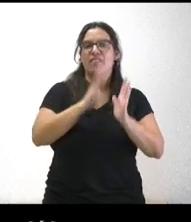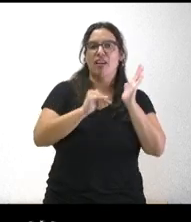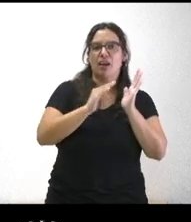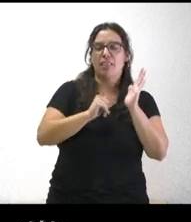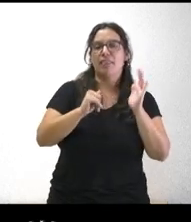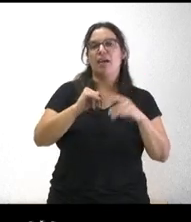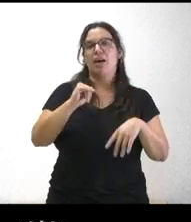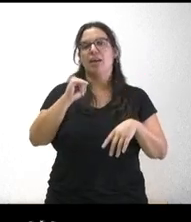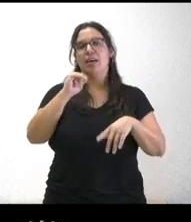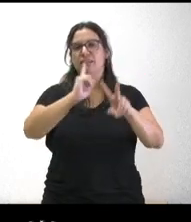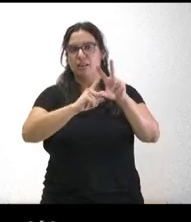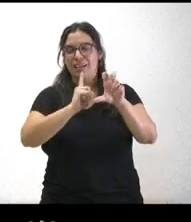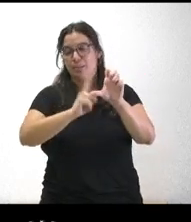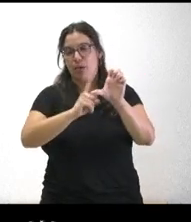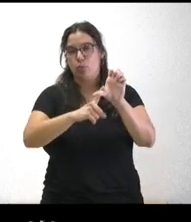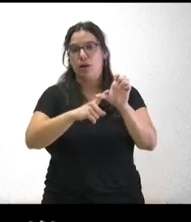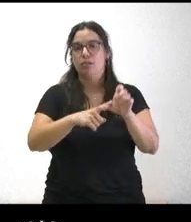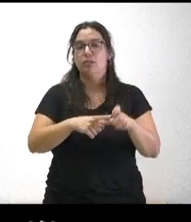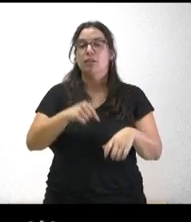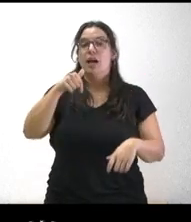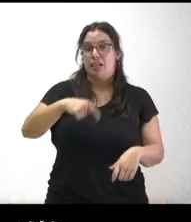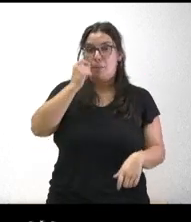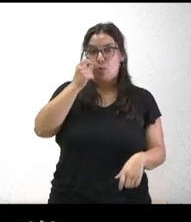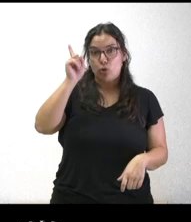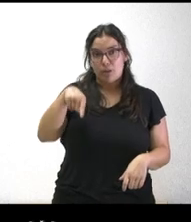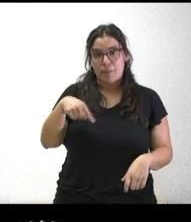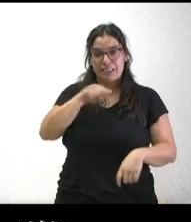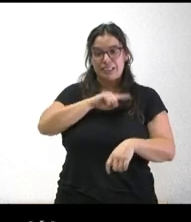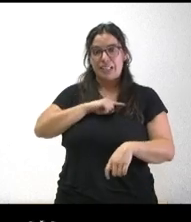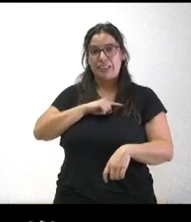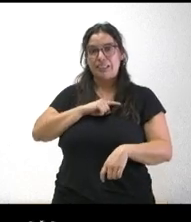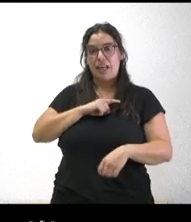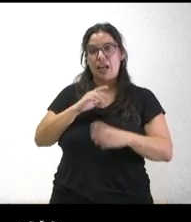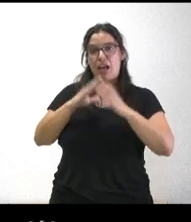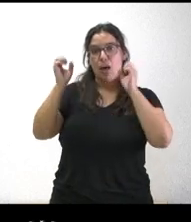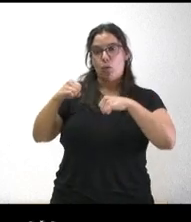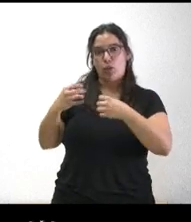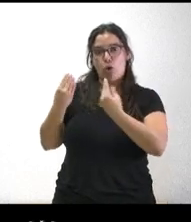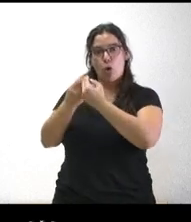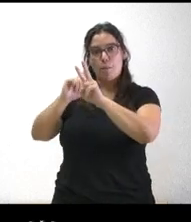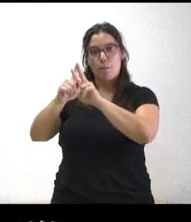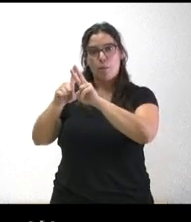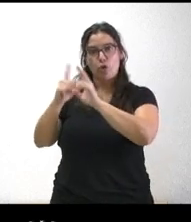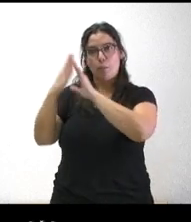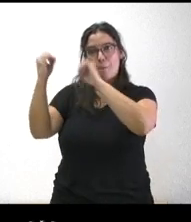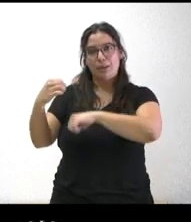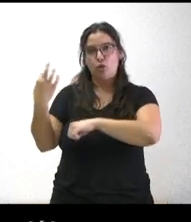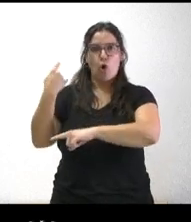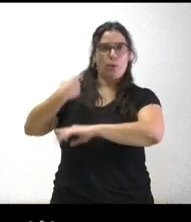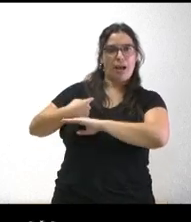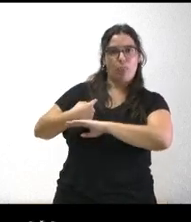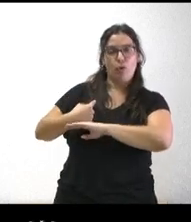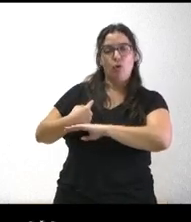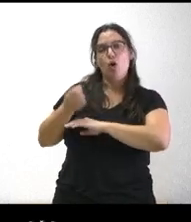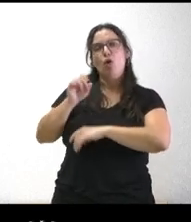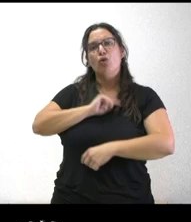posición del presidente de la junta que se vio obligado a pactar con vos hace más de un año y medio y si se sienten de alguna